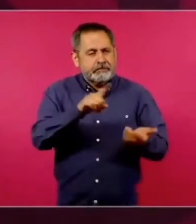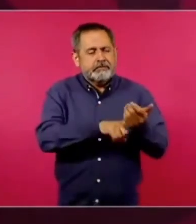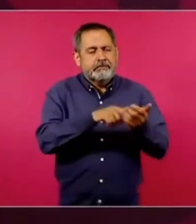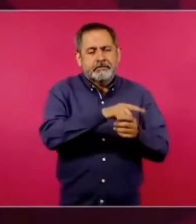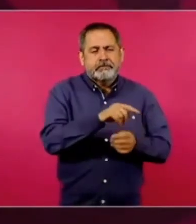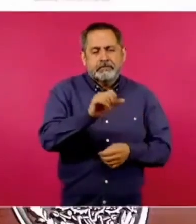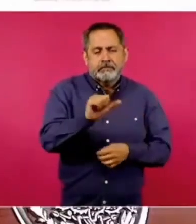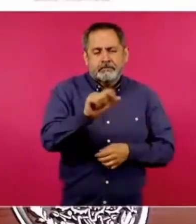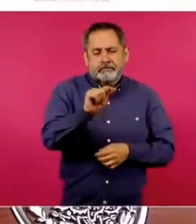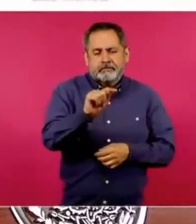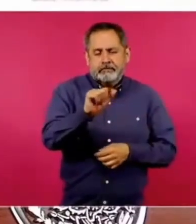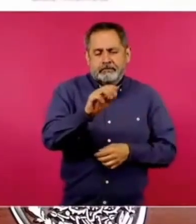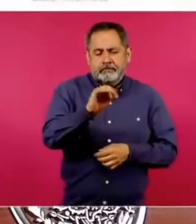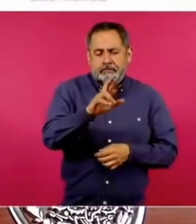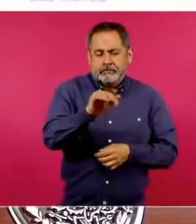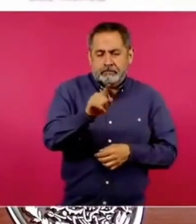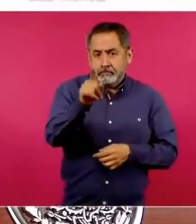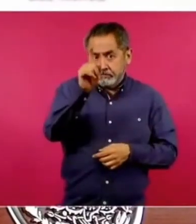que ya terminó,